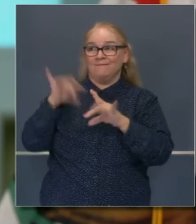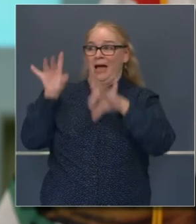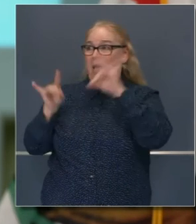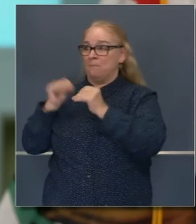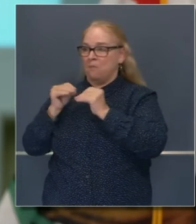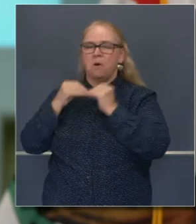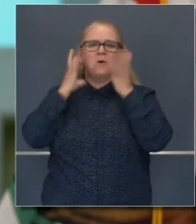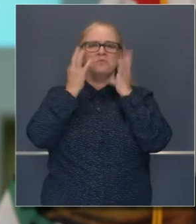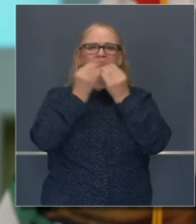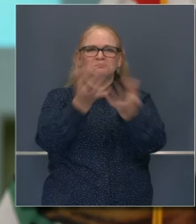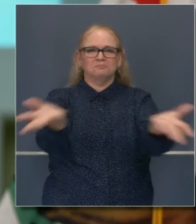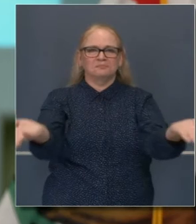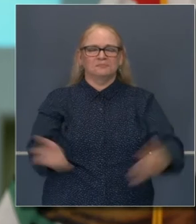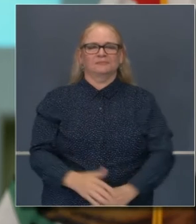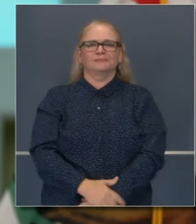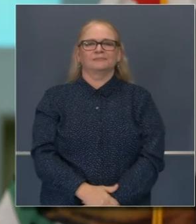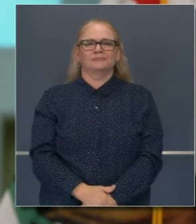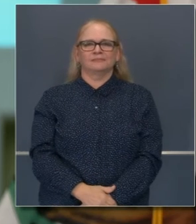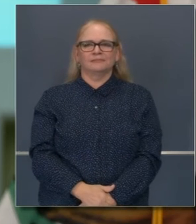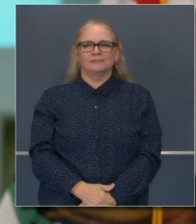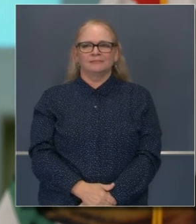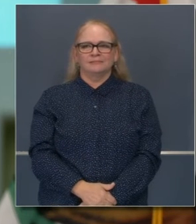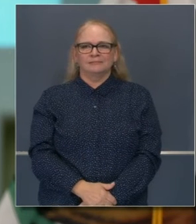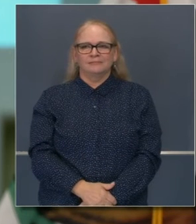más que decir en ese punto en breve.